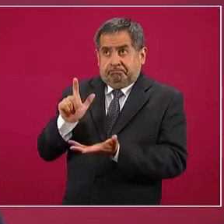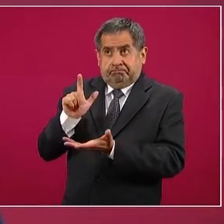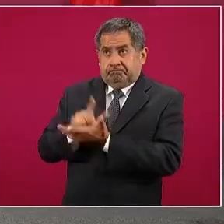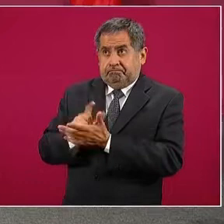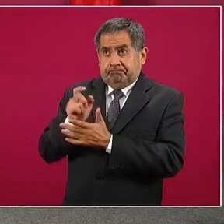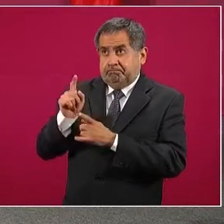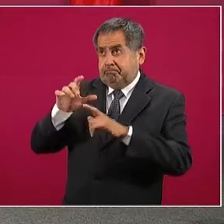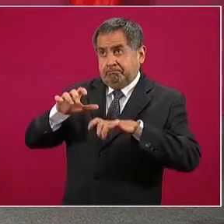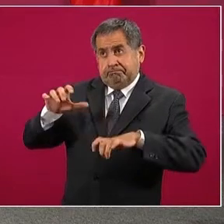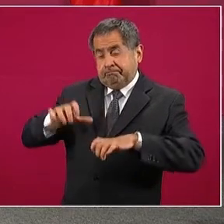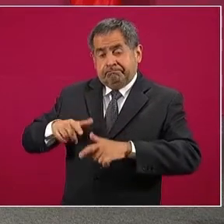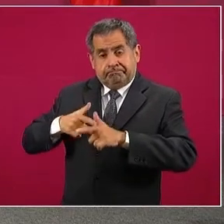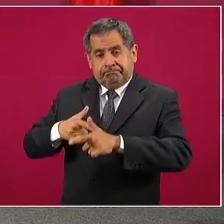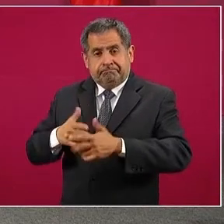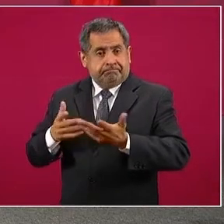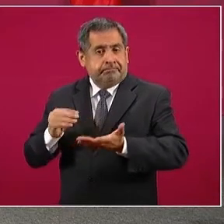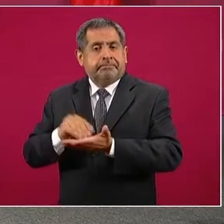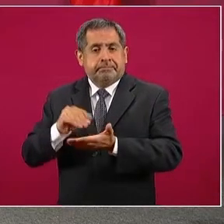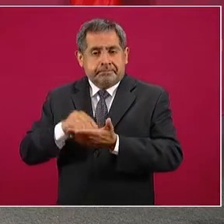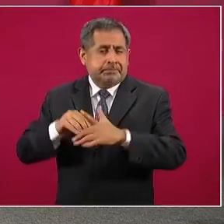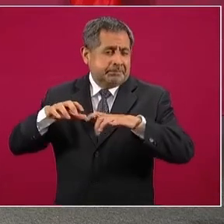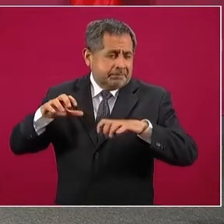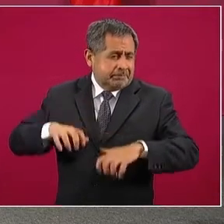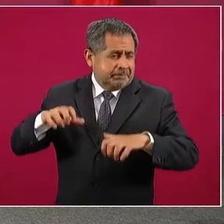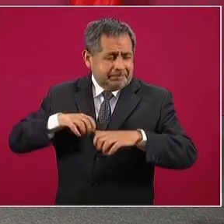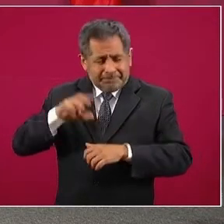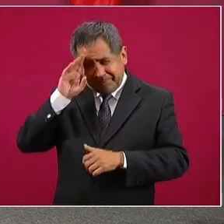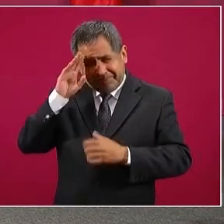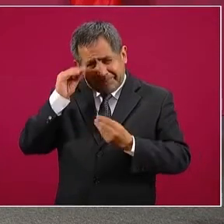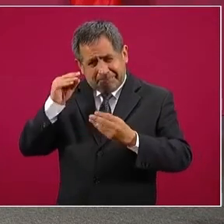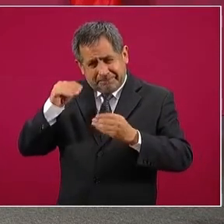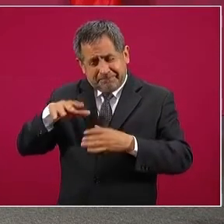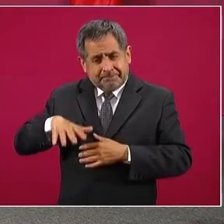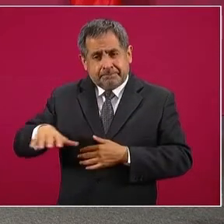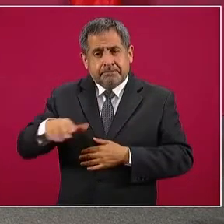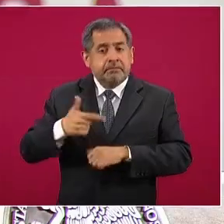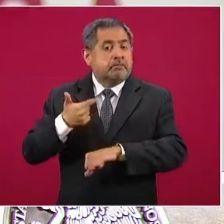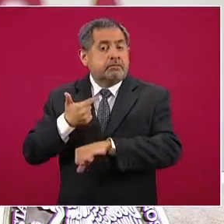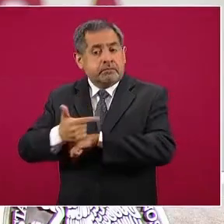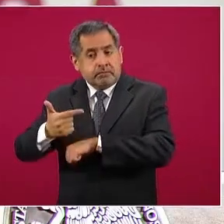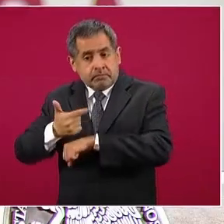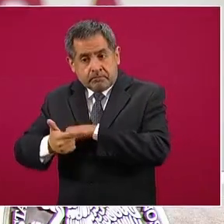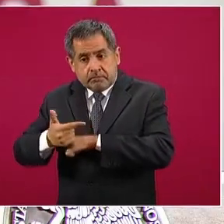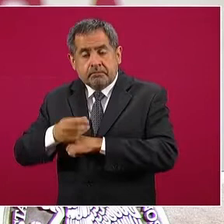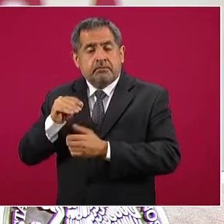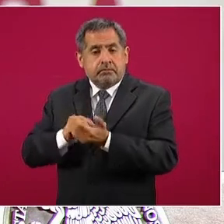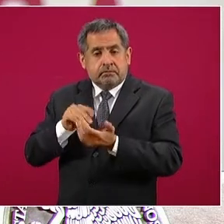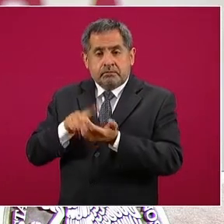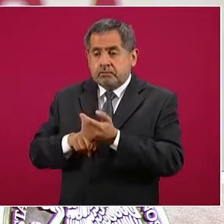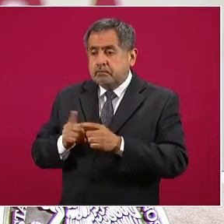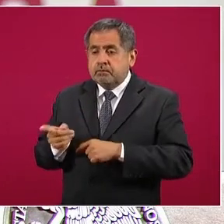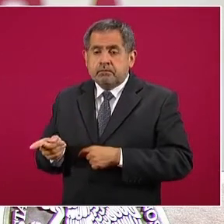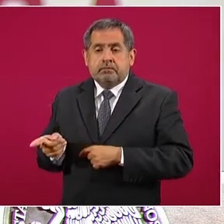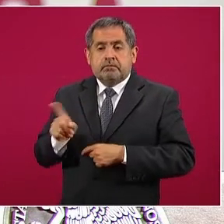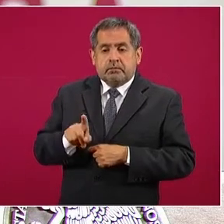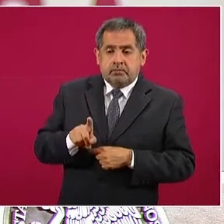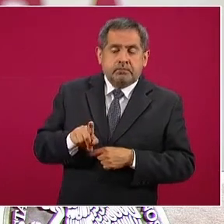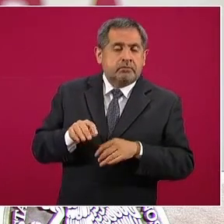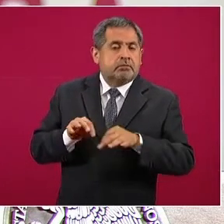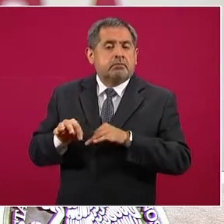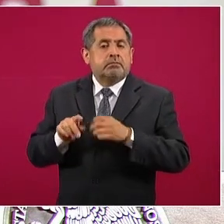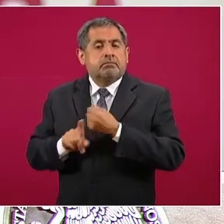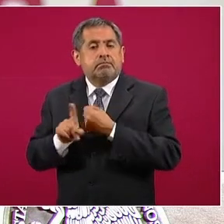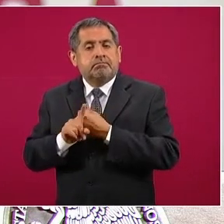Sigue lloviendo mucho en Guatemala, y ahora el problema lo tenemos